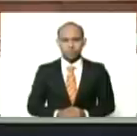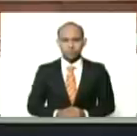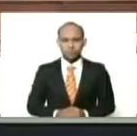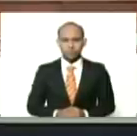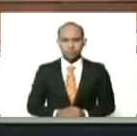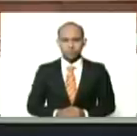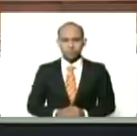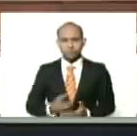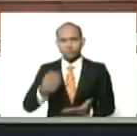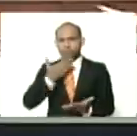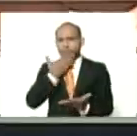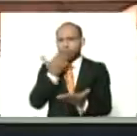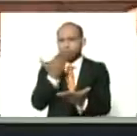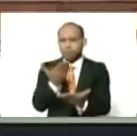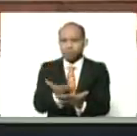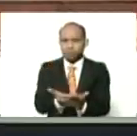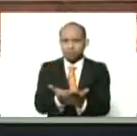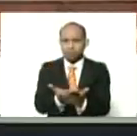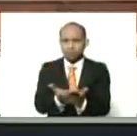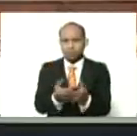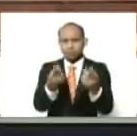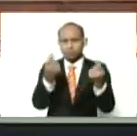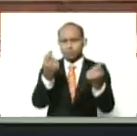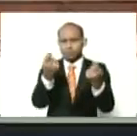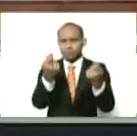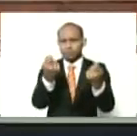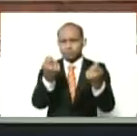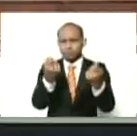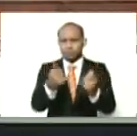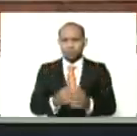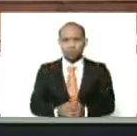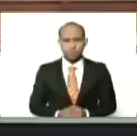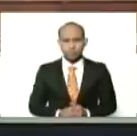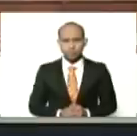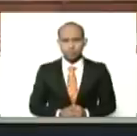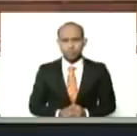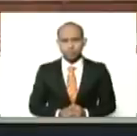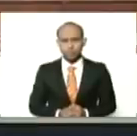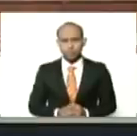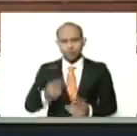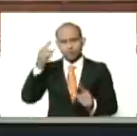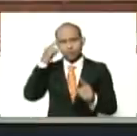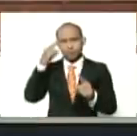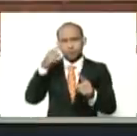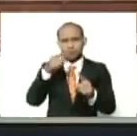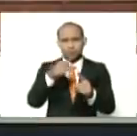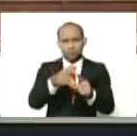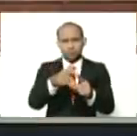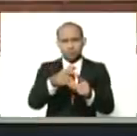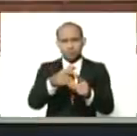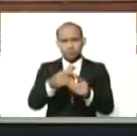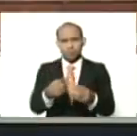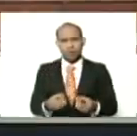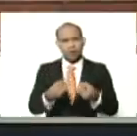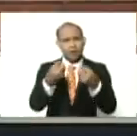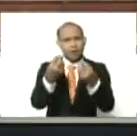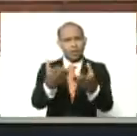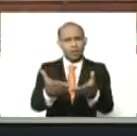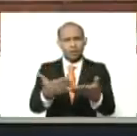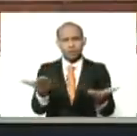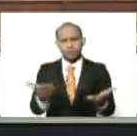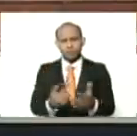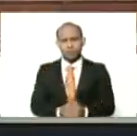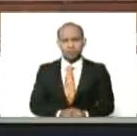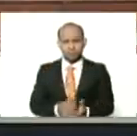se solicitan, recursos económicos, para la adquisición, y